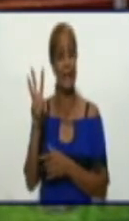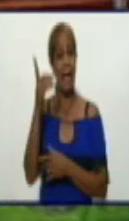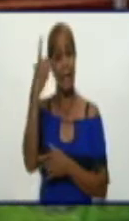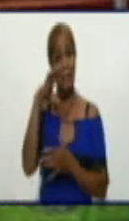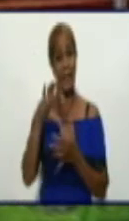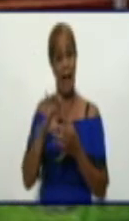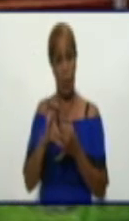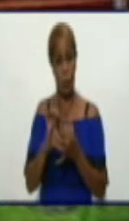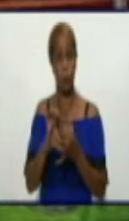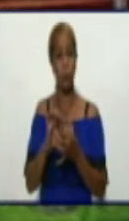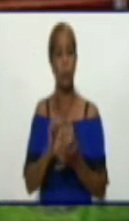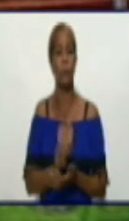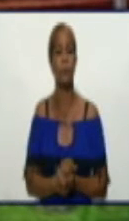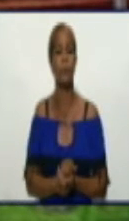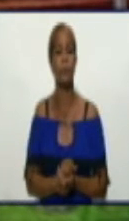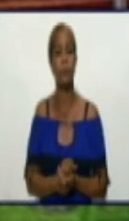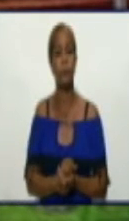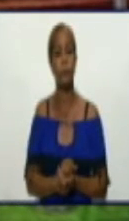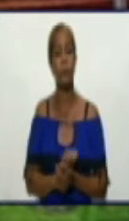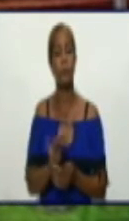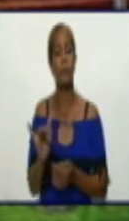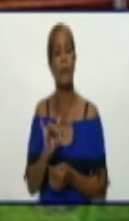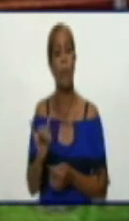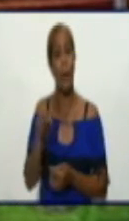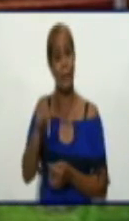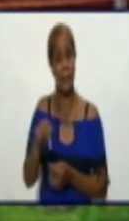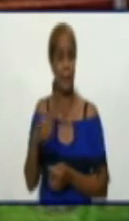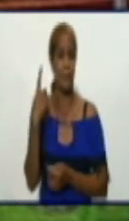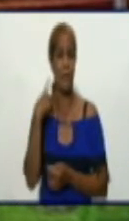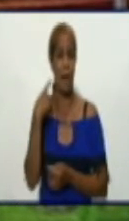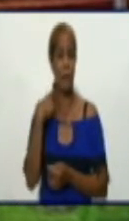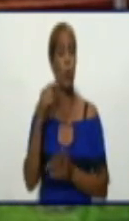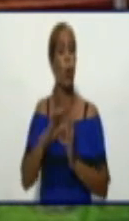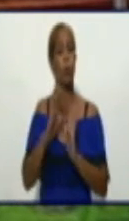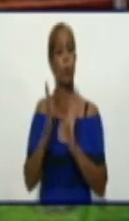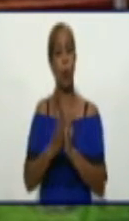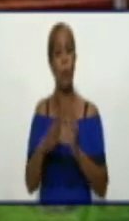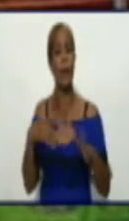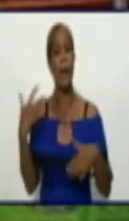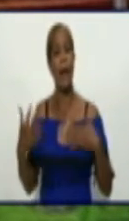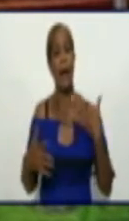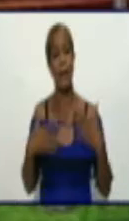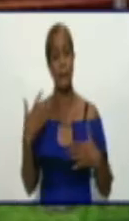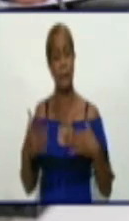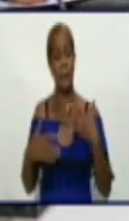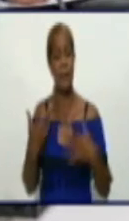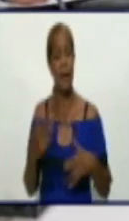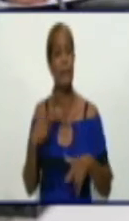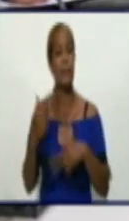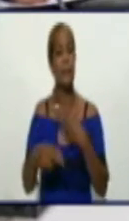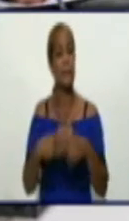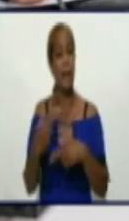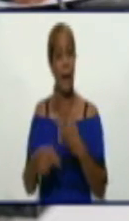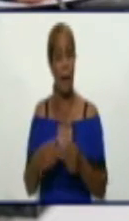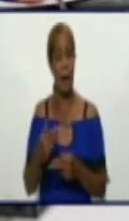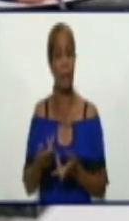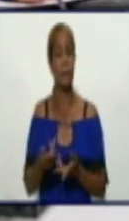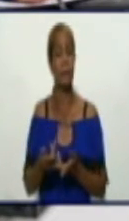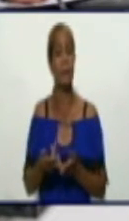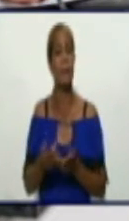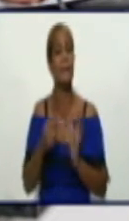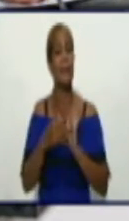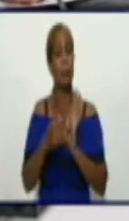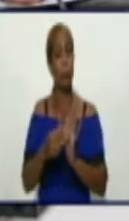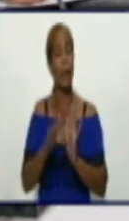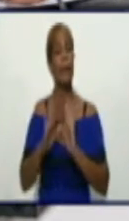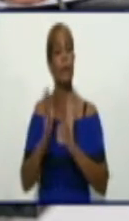a la fecha del 13 de agosto, teniendo en cuenta que este año también todas las actividades se dedican precisamente durante todo el